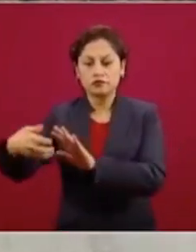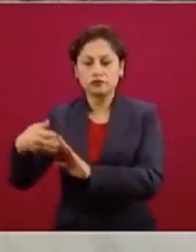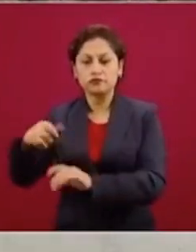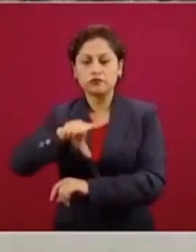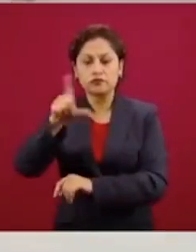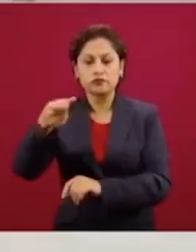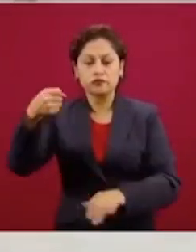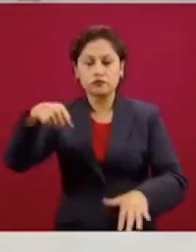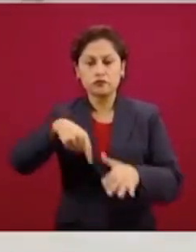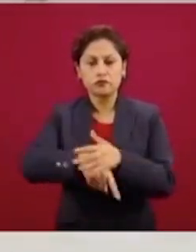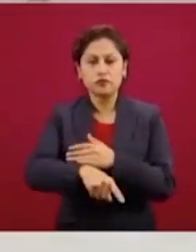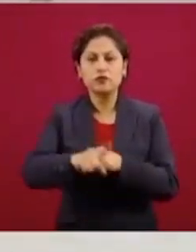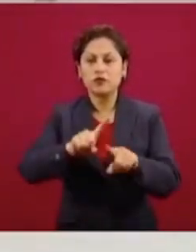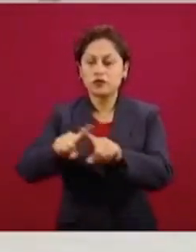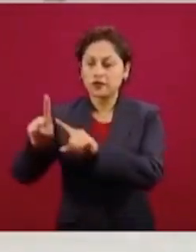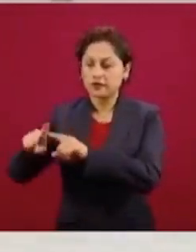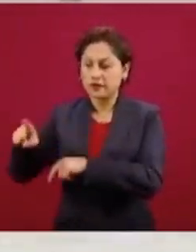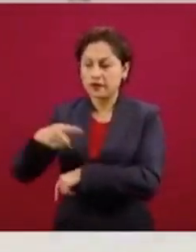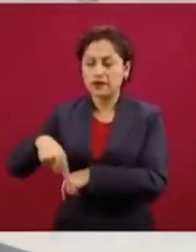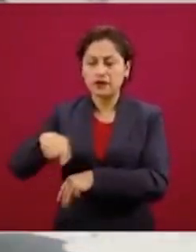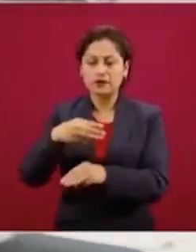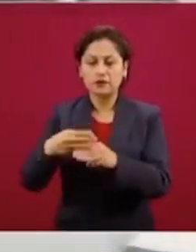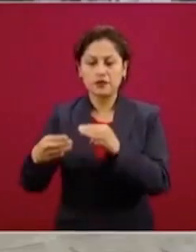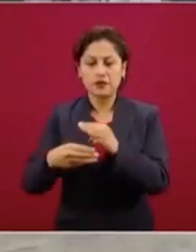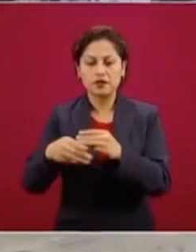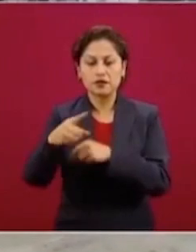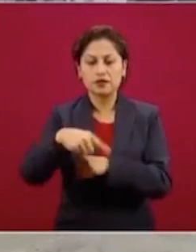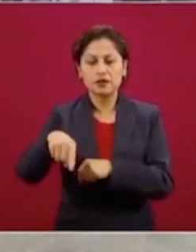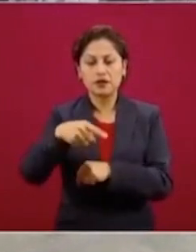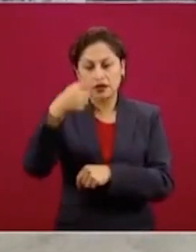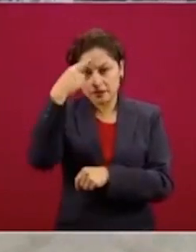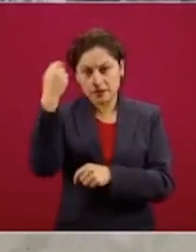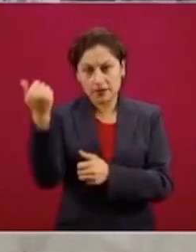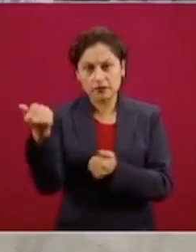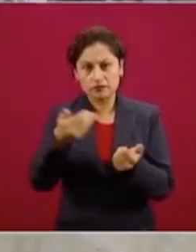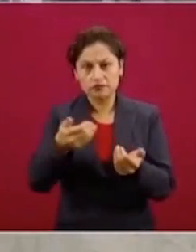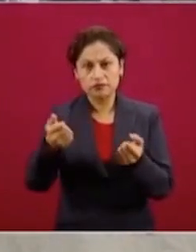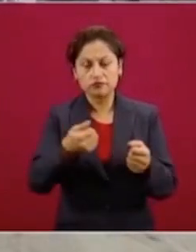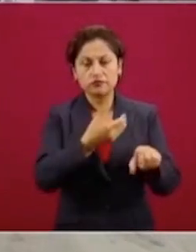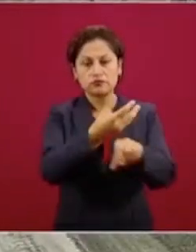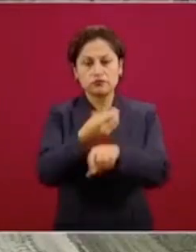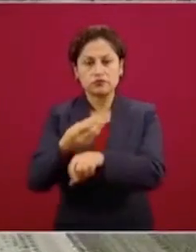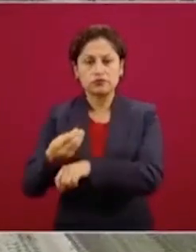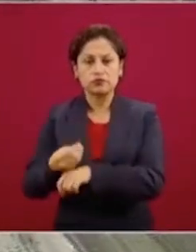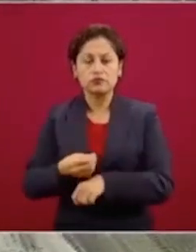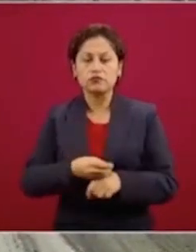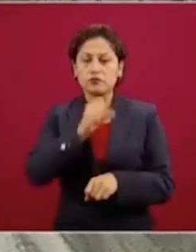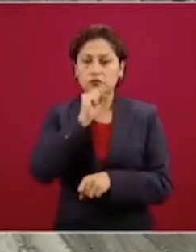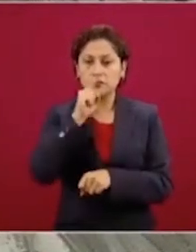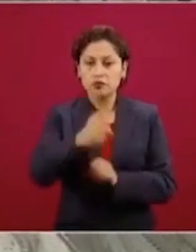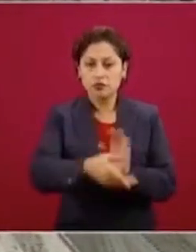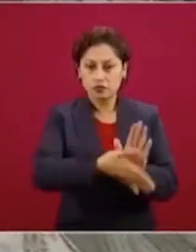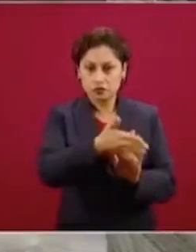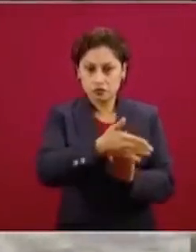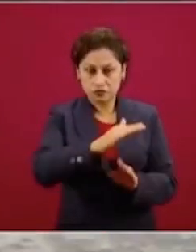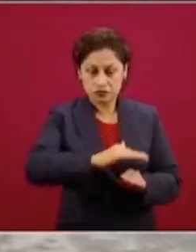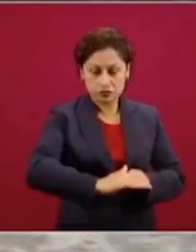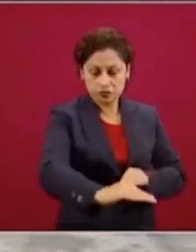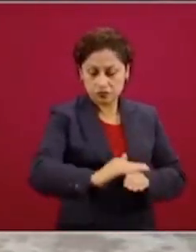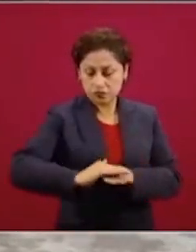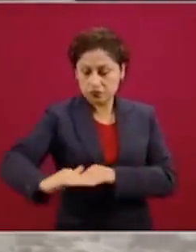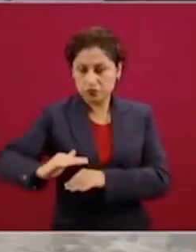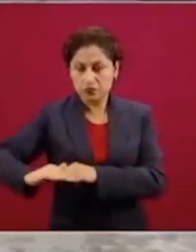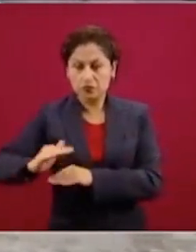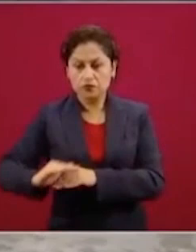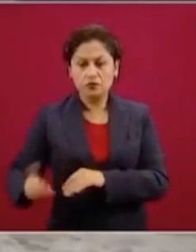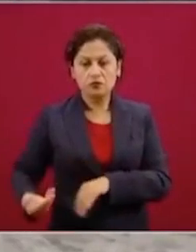material de préstamo, acarreo y compactación de material, colocación y habilitado de acero, colado de concreto y montaje de dobelas.